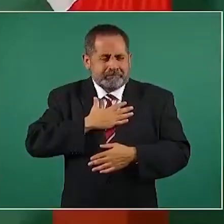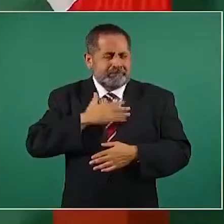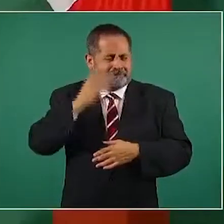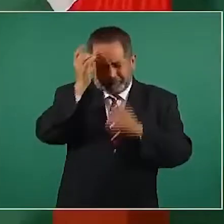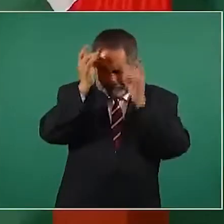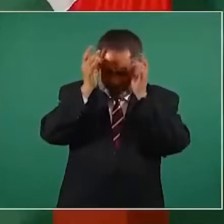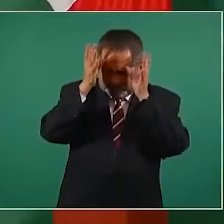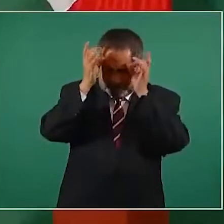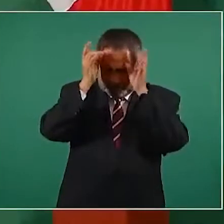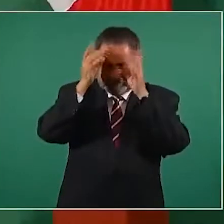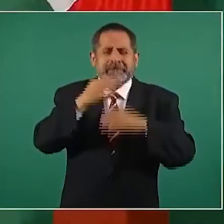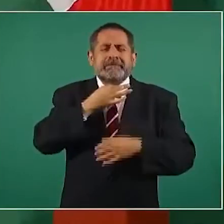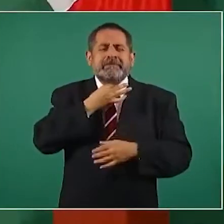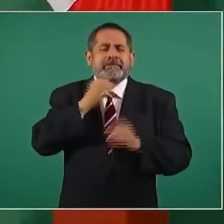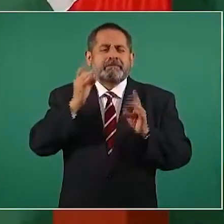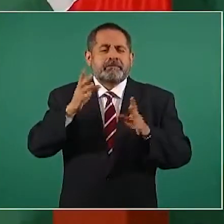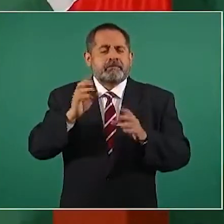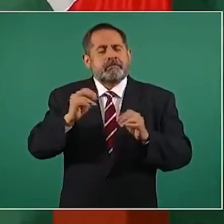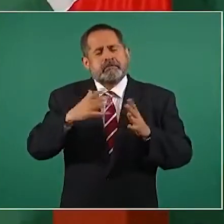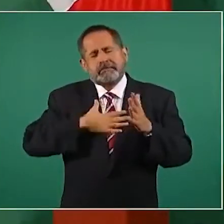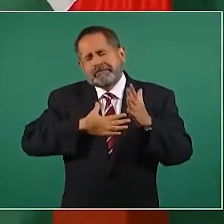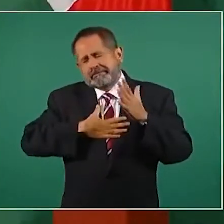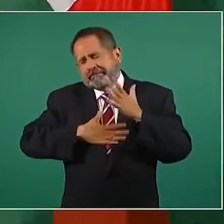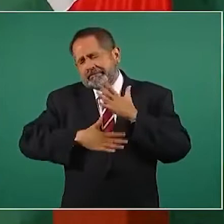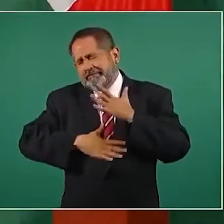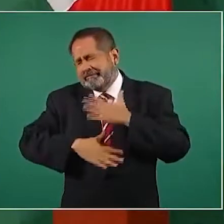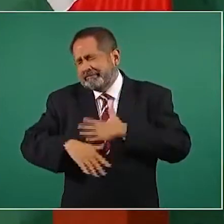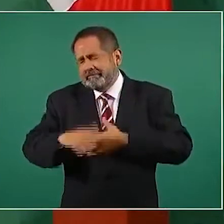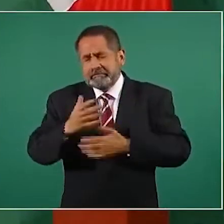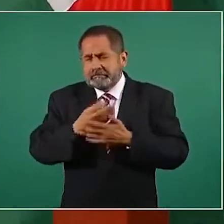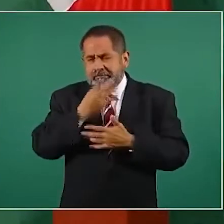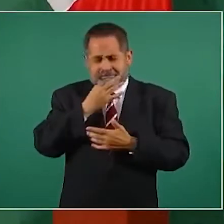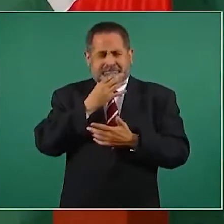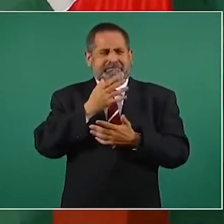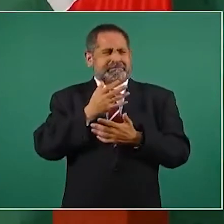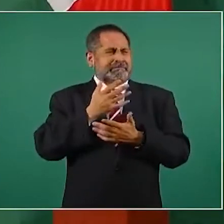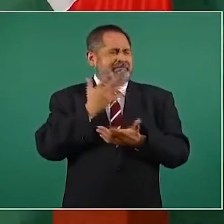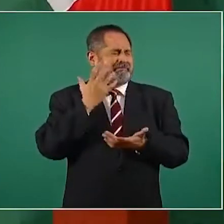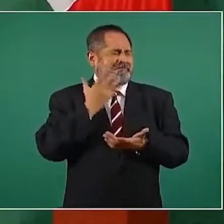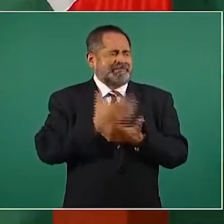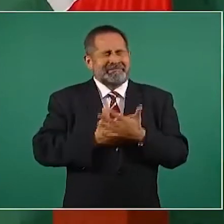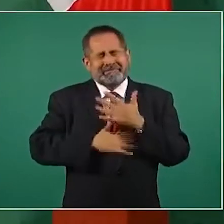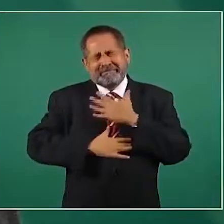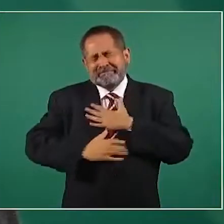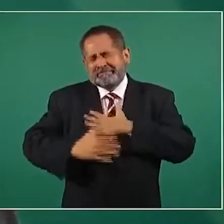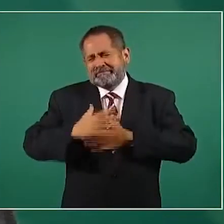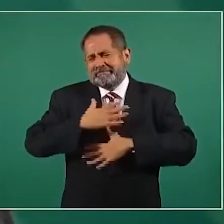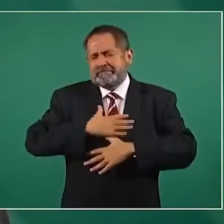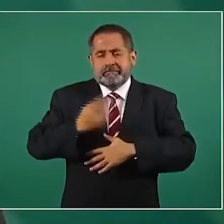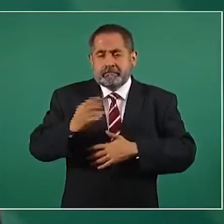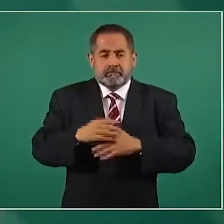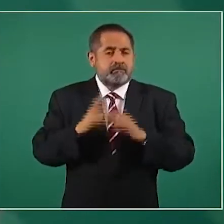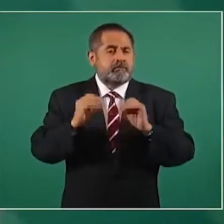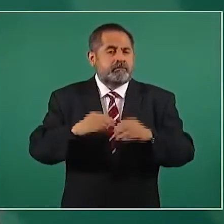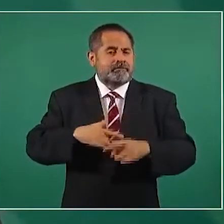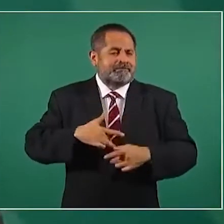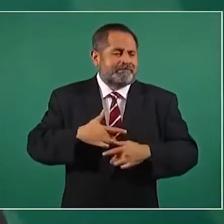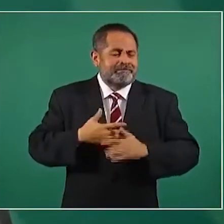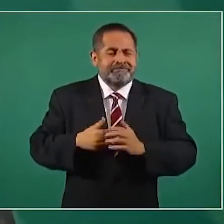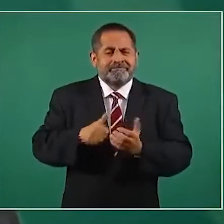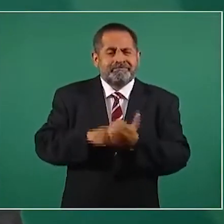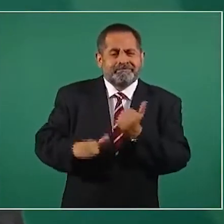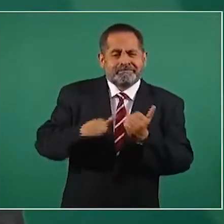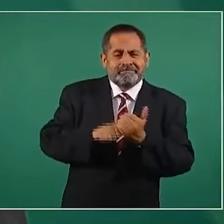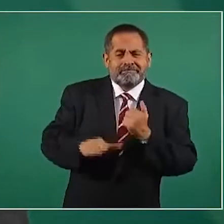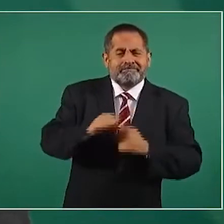garganta, fatiga súbita, fatiga que empezó bruscamente y también ciertos síntomas digestivos, diarrea